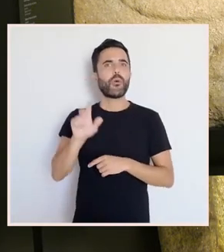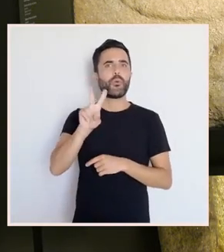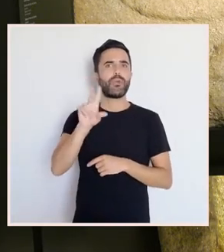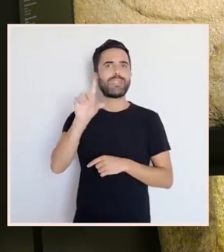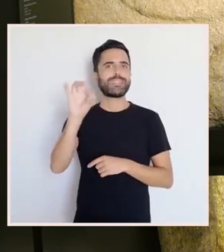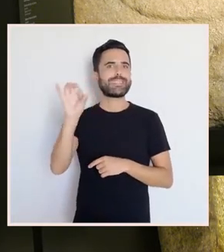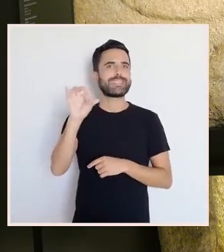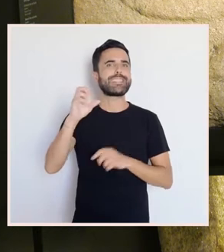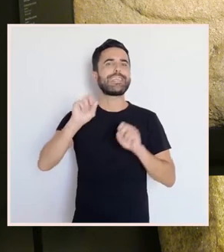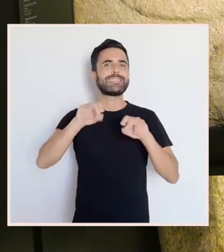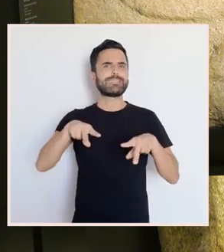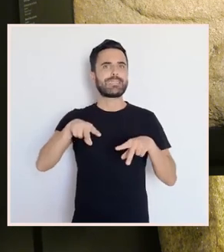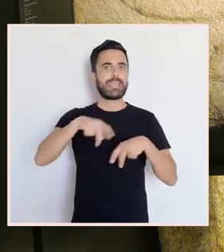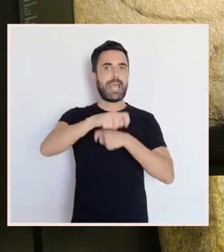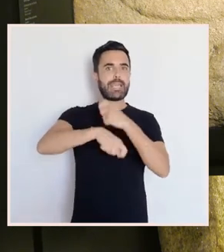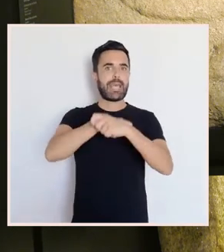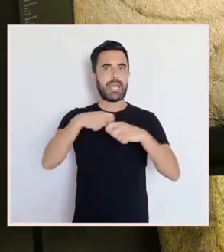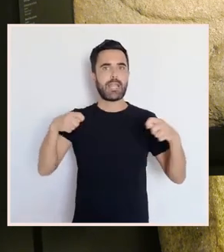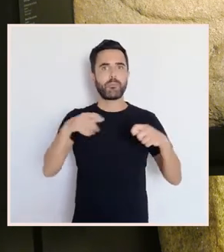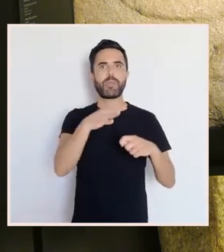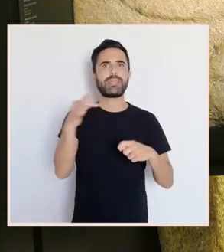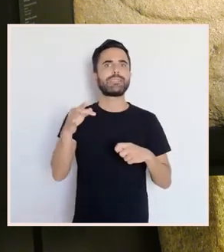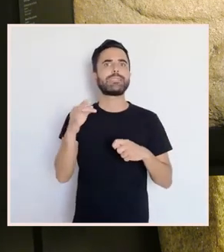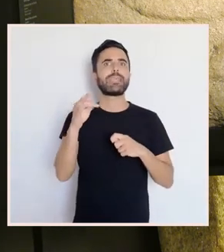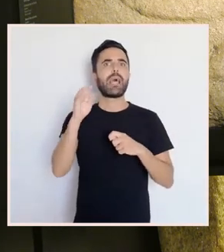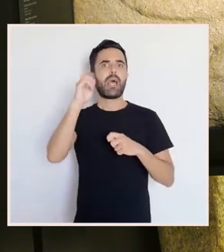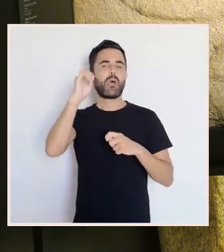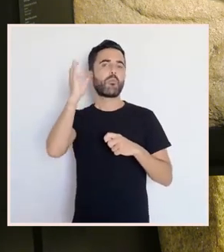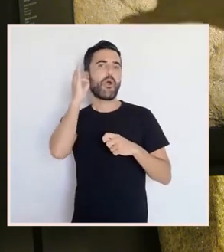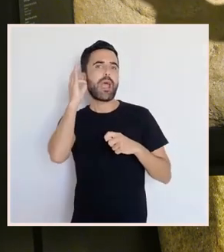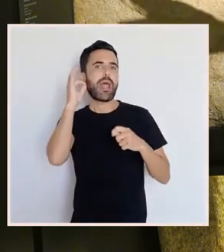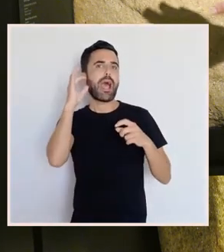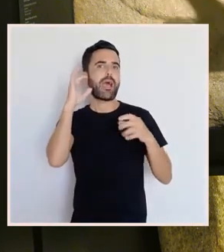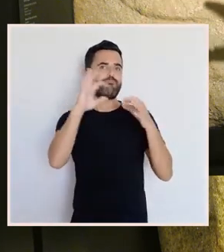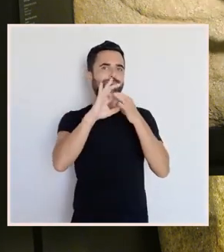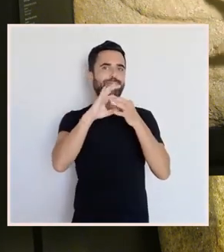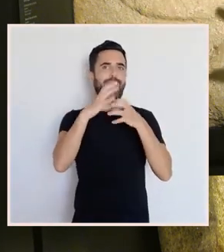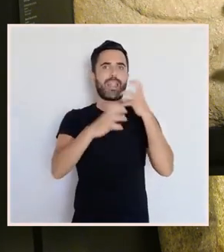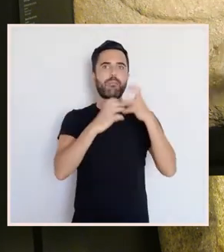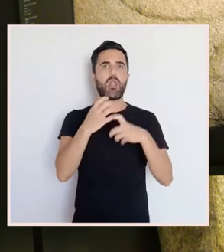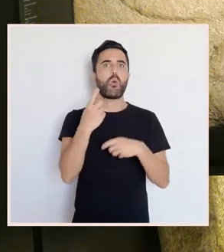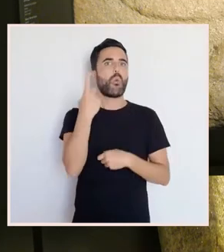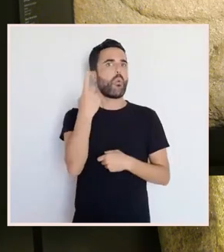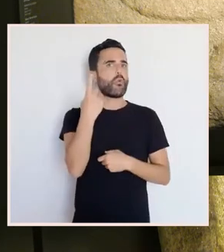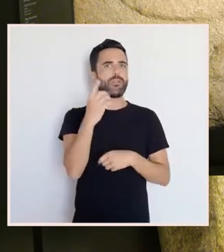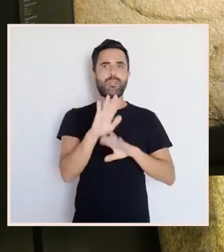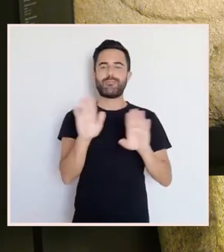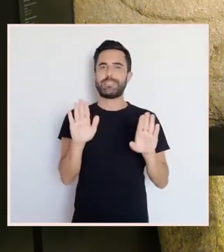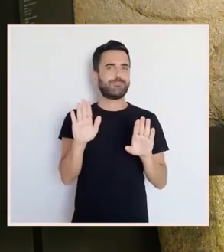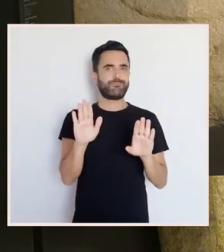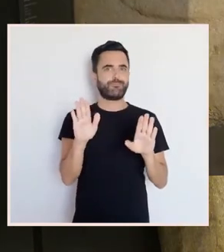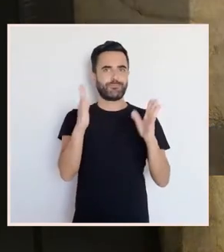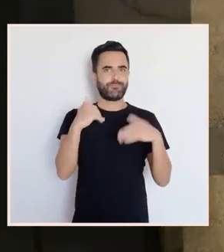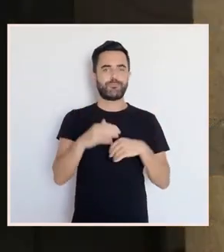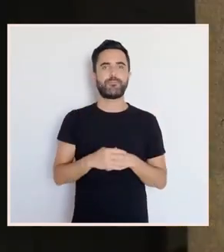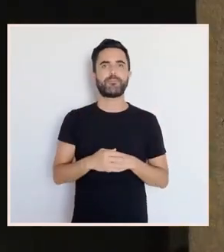A segunda explicación, a segunda teoría é a que di que a embarcación representa o oficio do